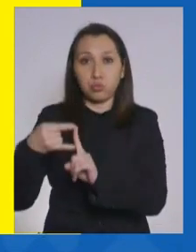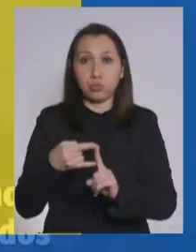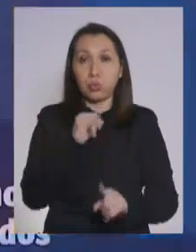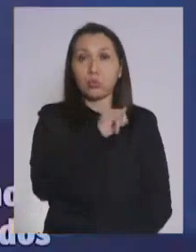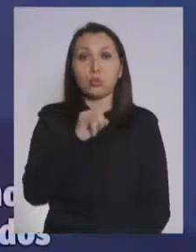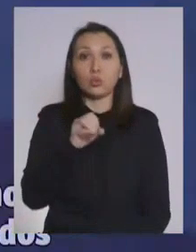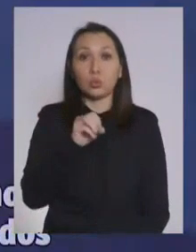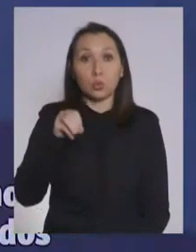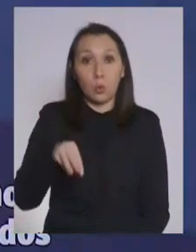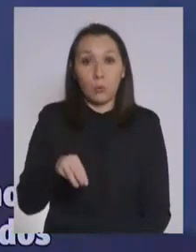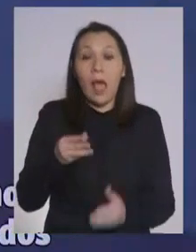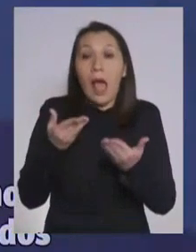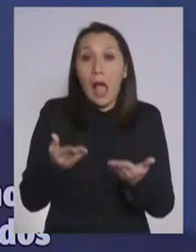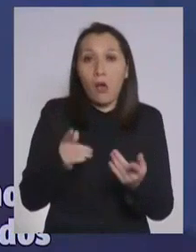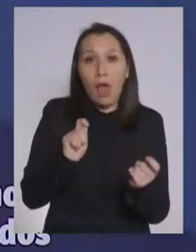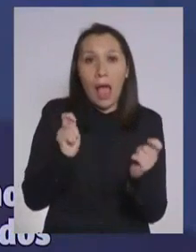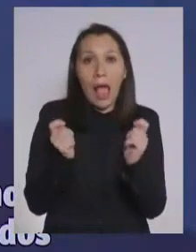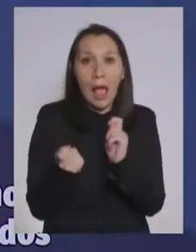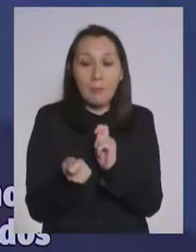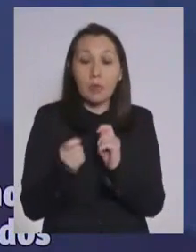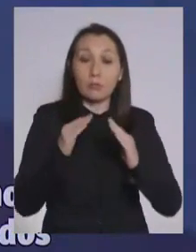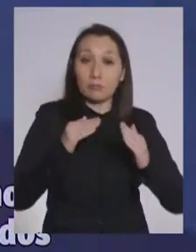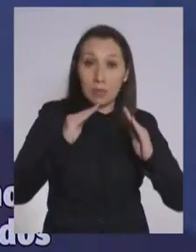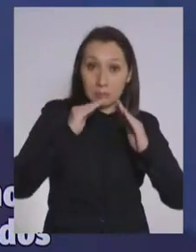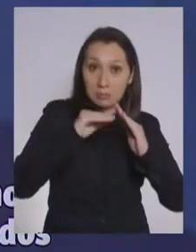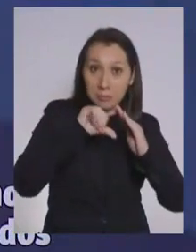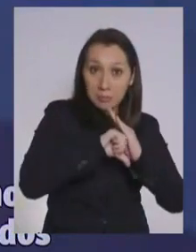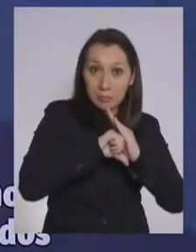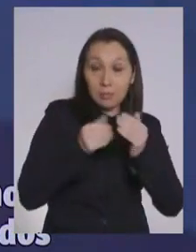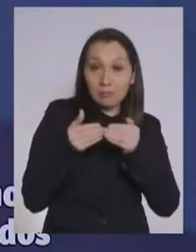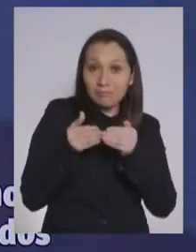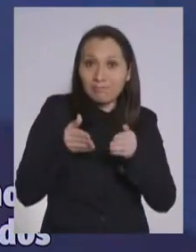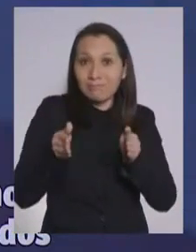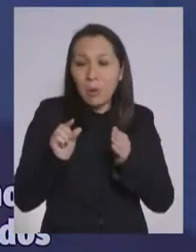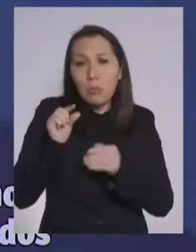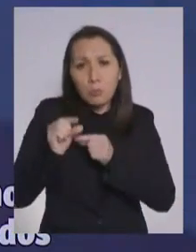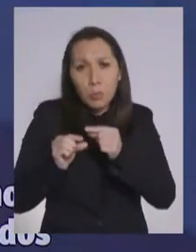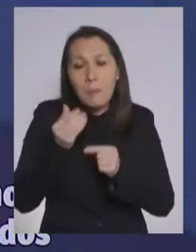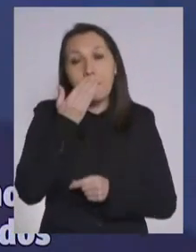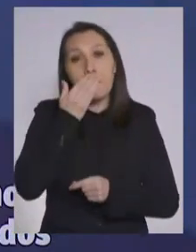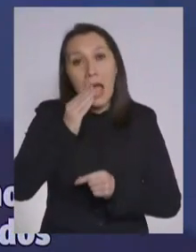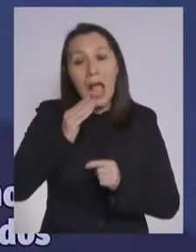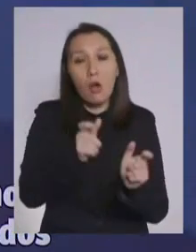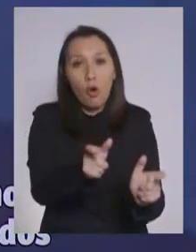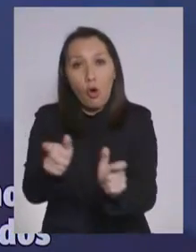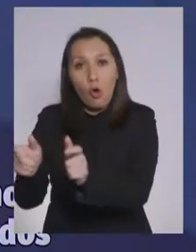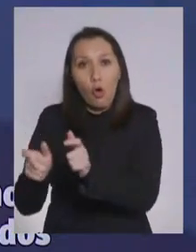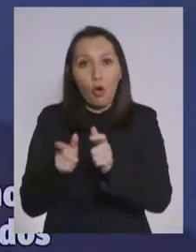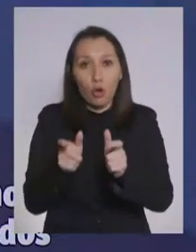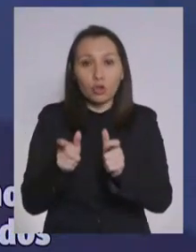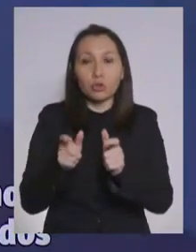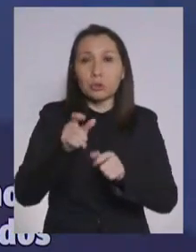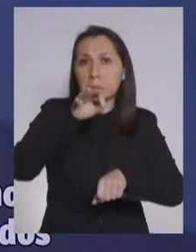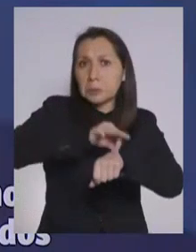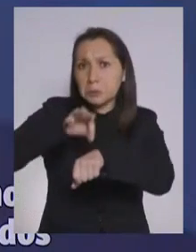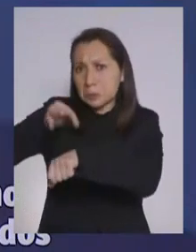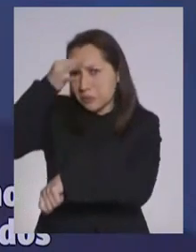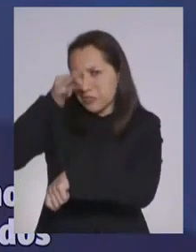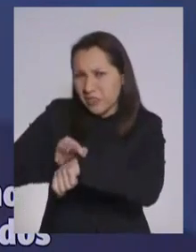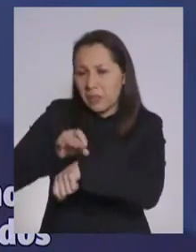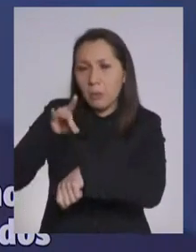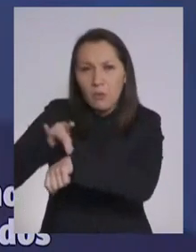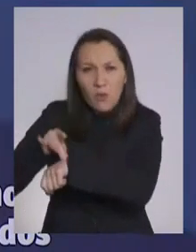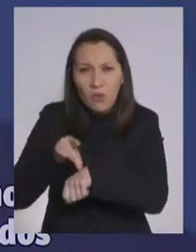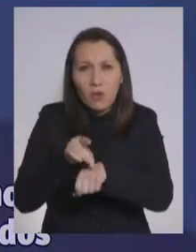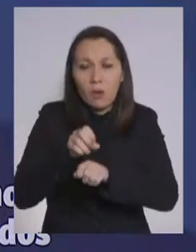pasan a transición, es decir, mejoran desde el punto de vista del manejo epidemiológico de